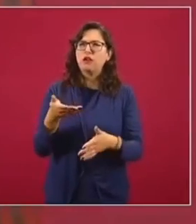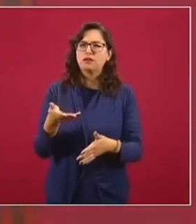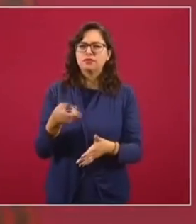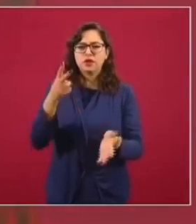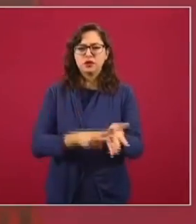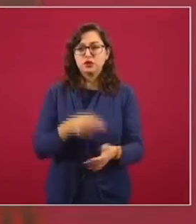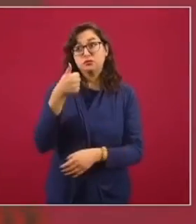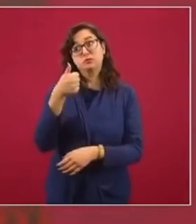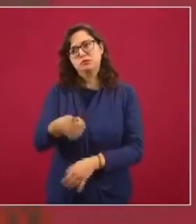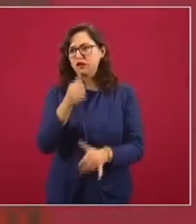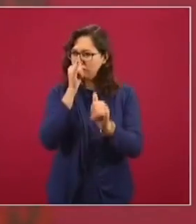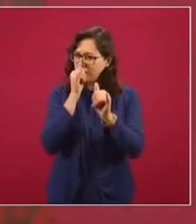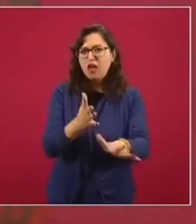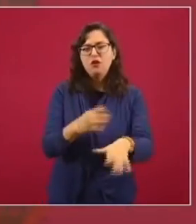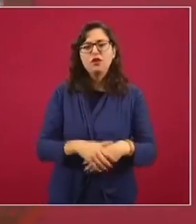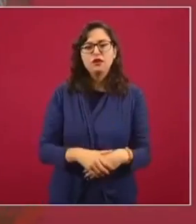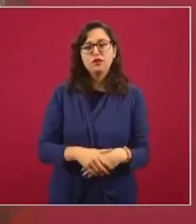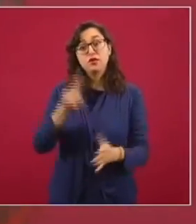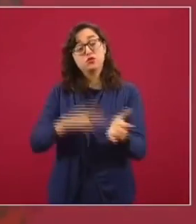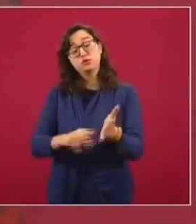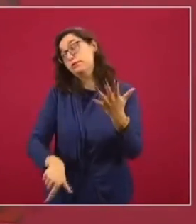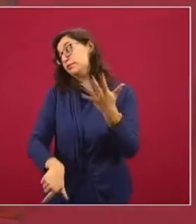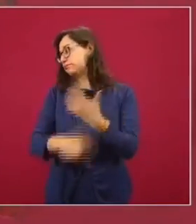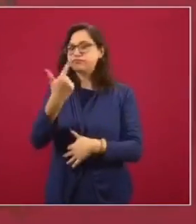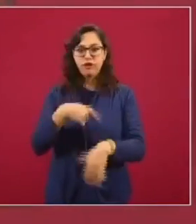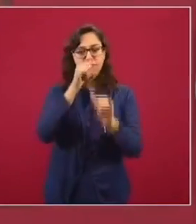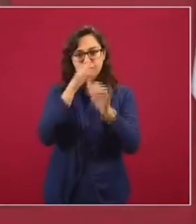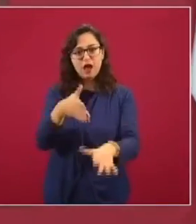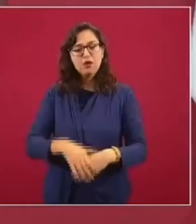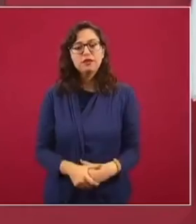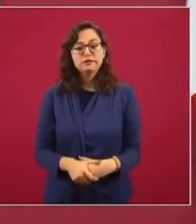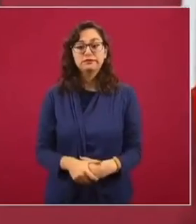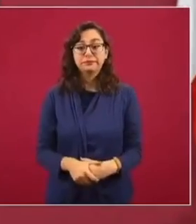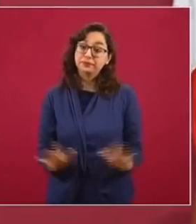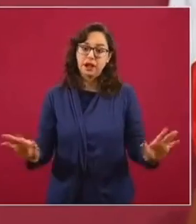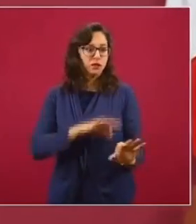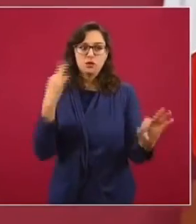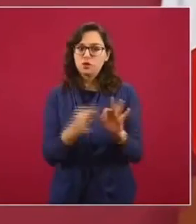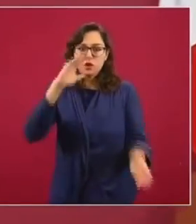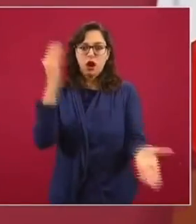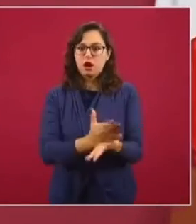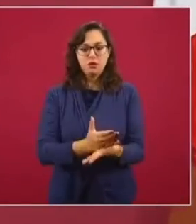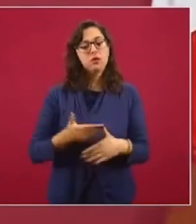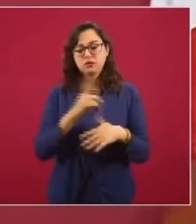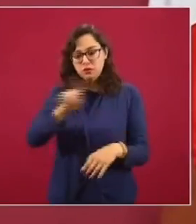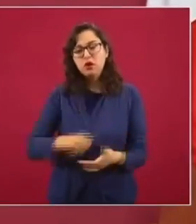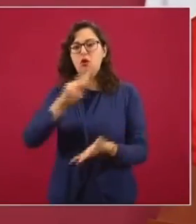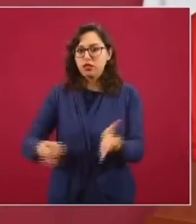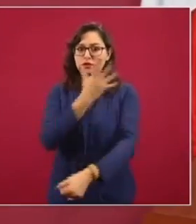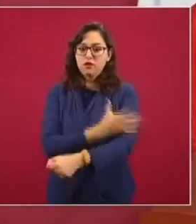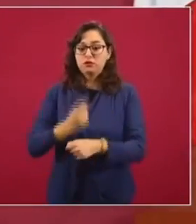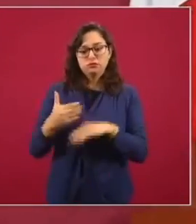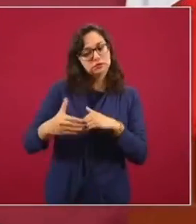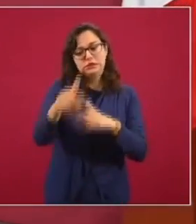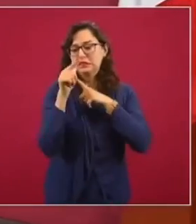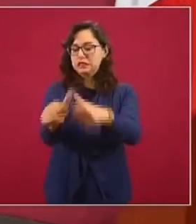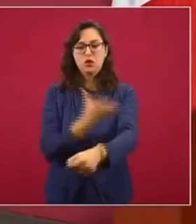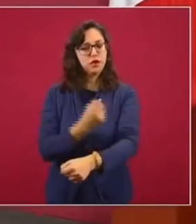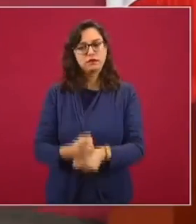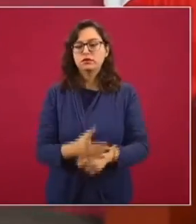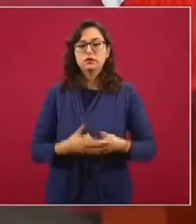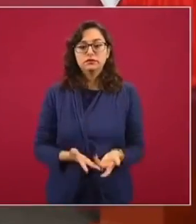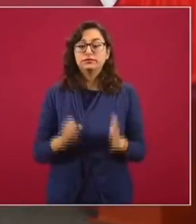2006, 2002, y ya, ahí se acabó. Y ya no tiene por qué. Por ejemplo, una de las